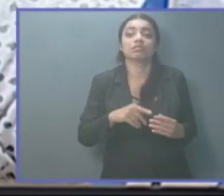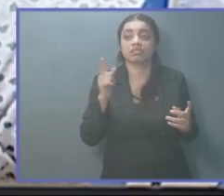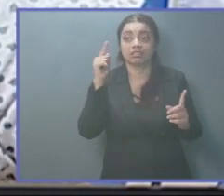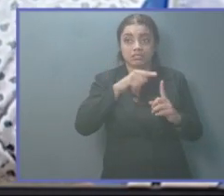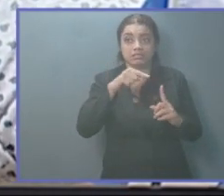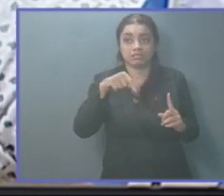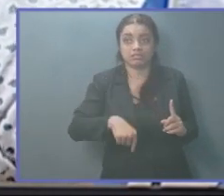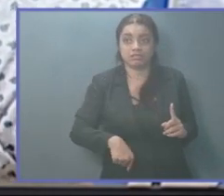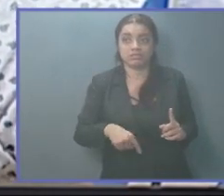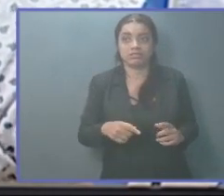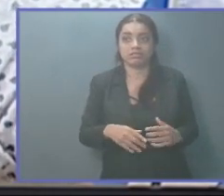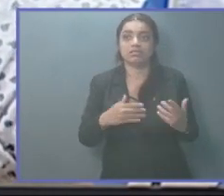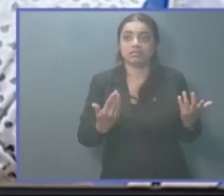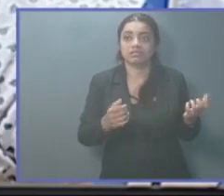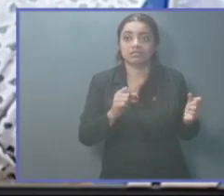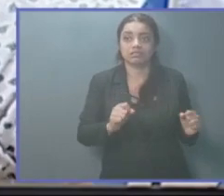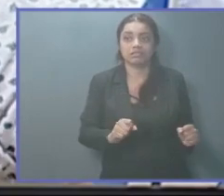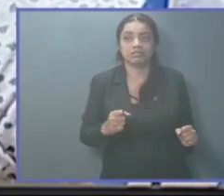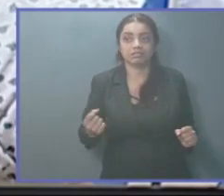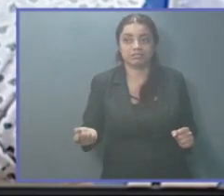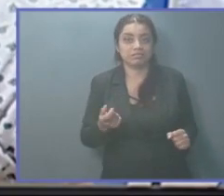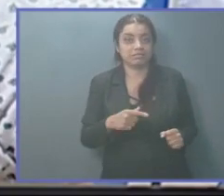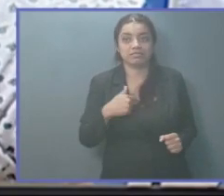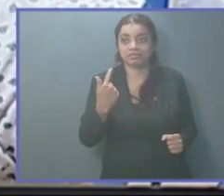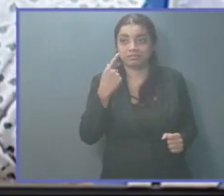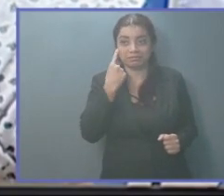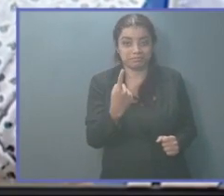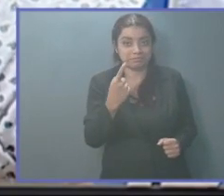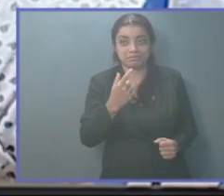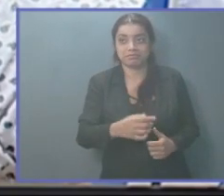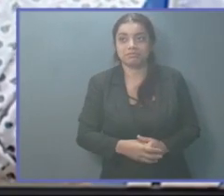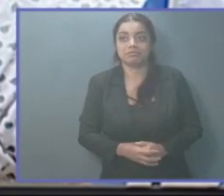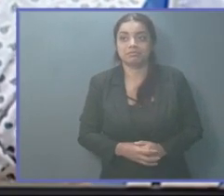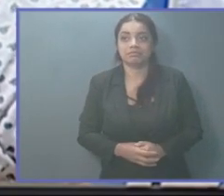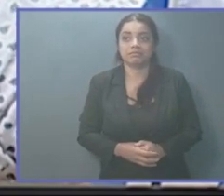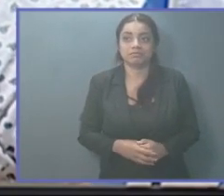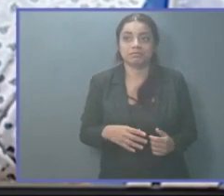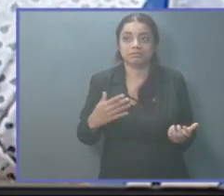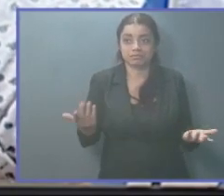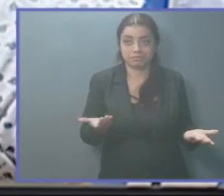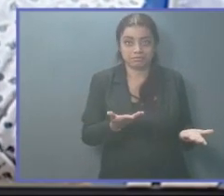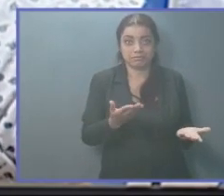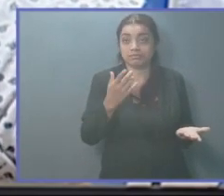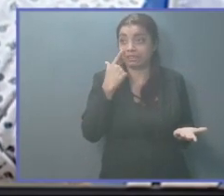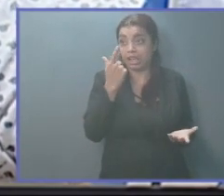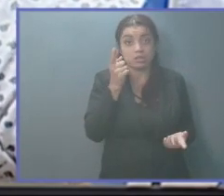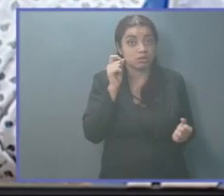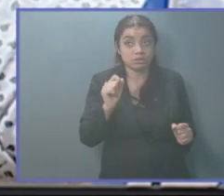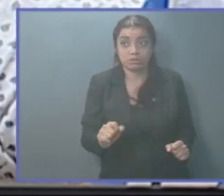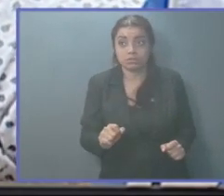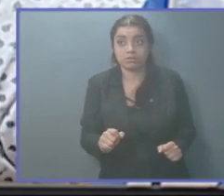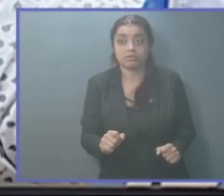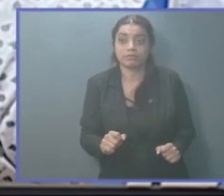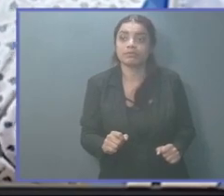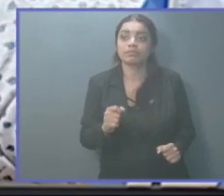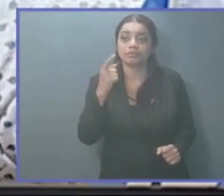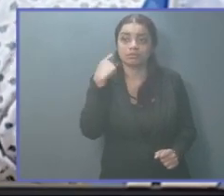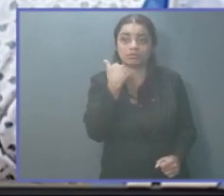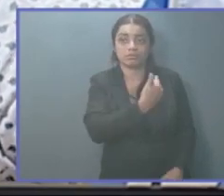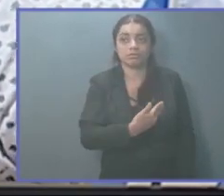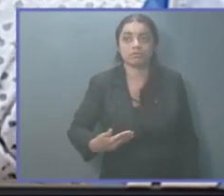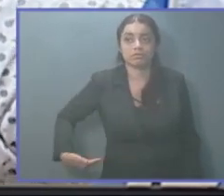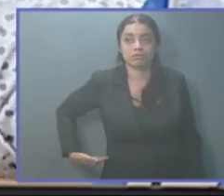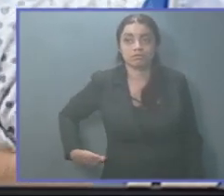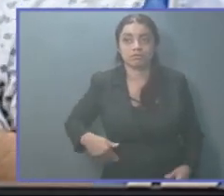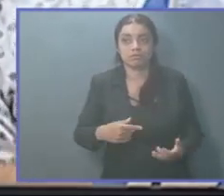quizás ya se olvidaron hasta de ese fundador. Eso no es permitido. Entonces, señor Presidente,